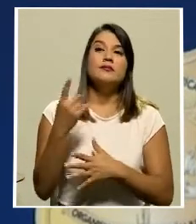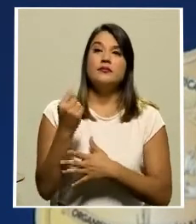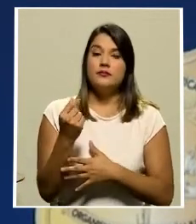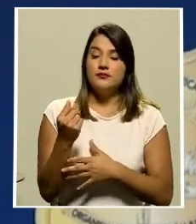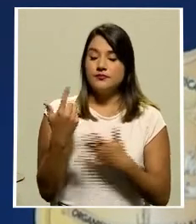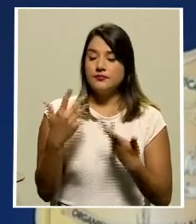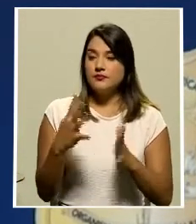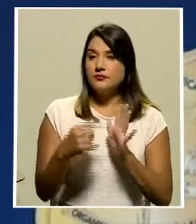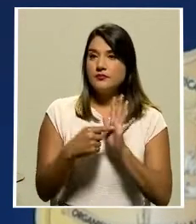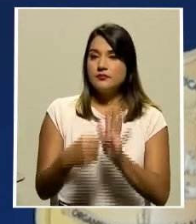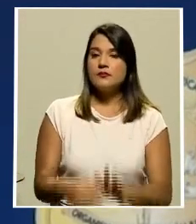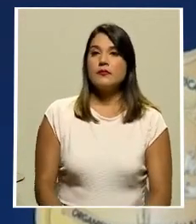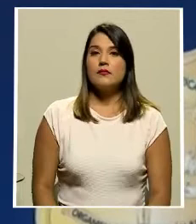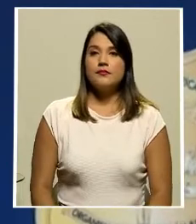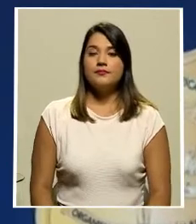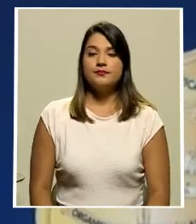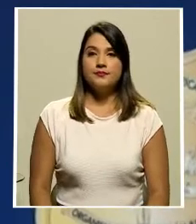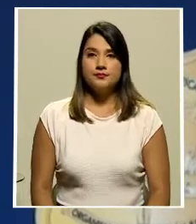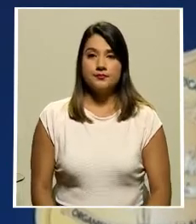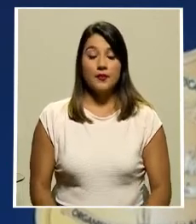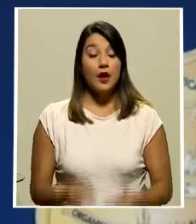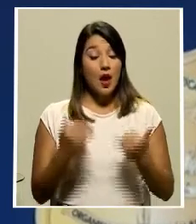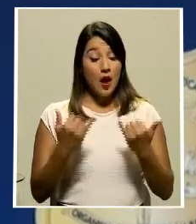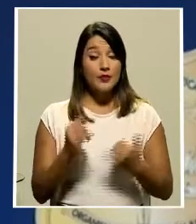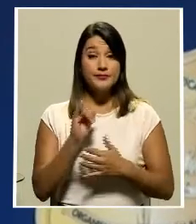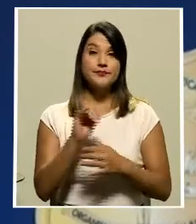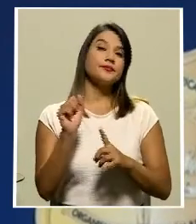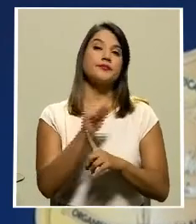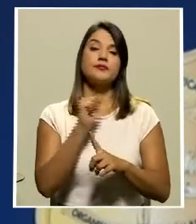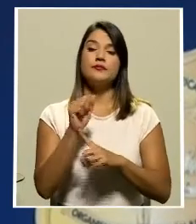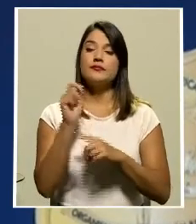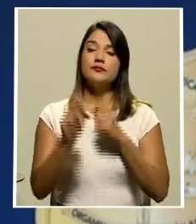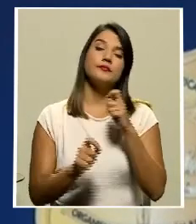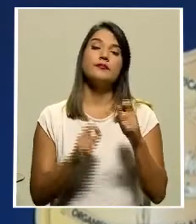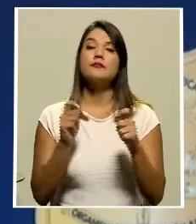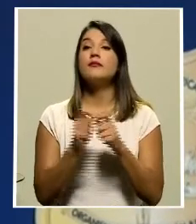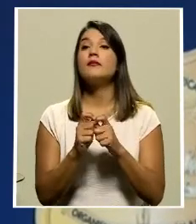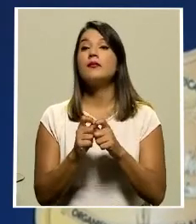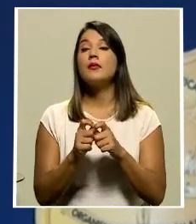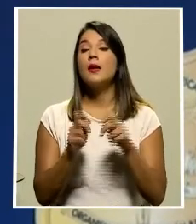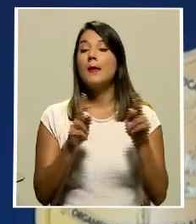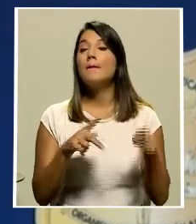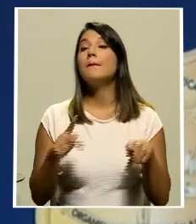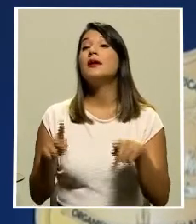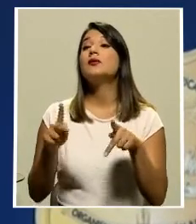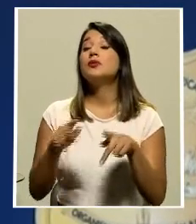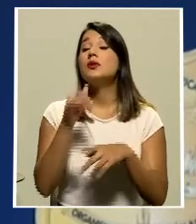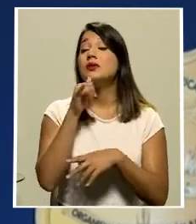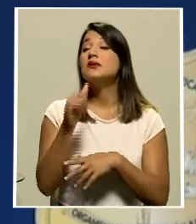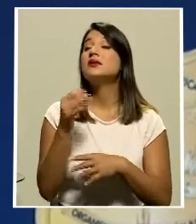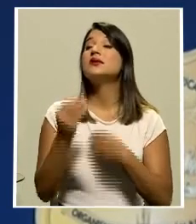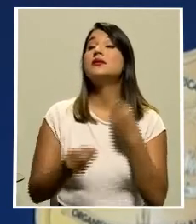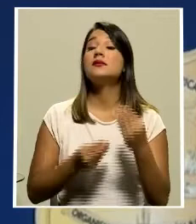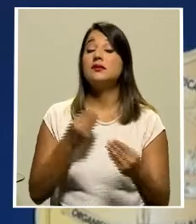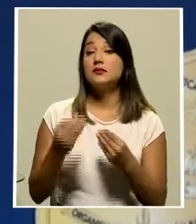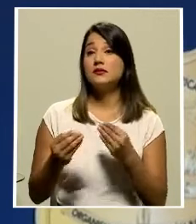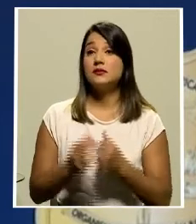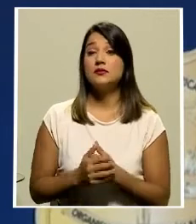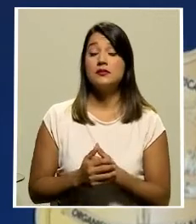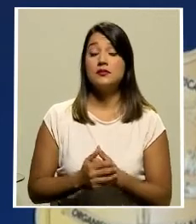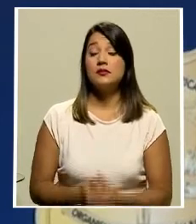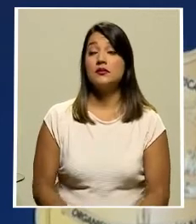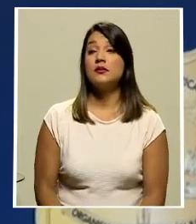bien reflejado en la cuenta en este caso particular lo que la persona delincuente está haciendo es que